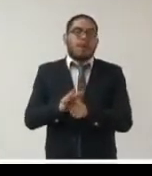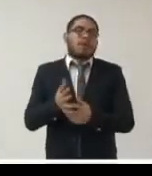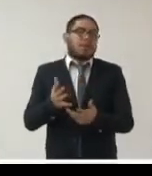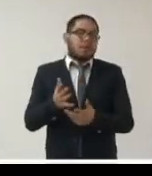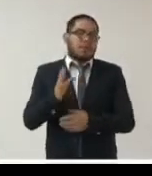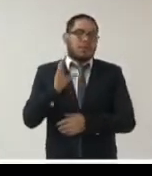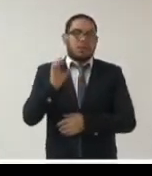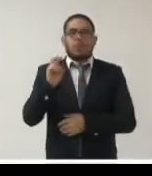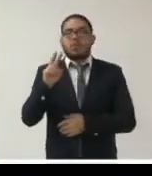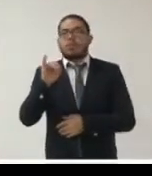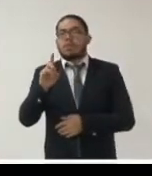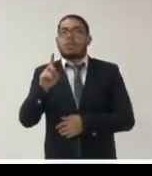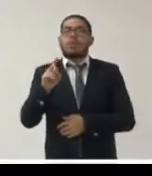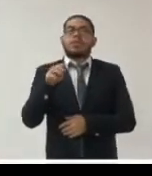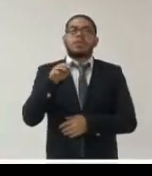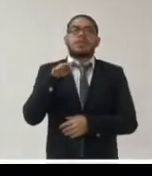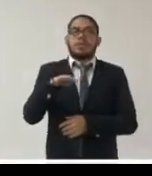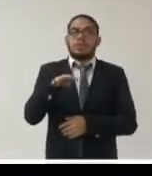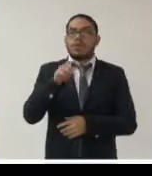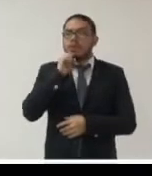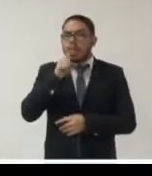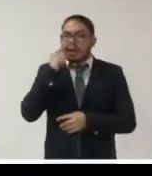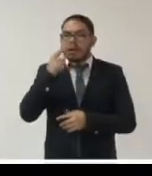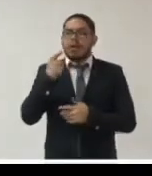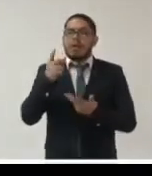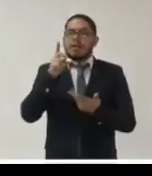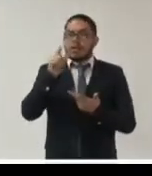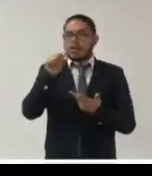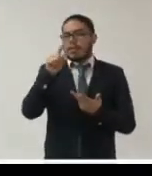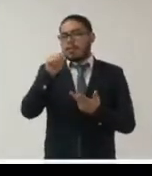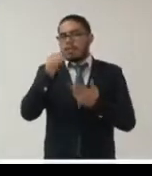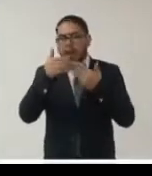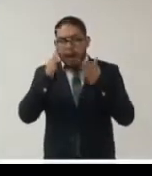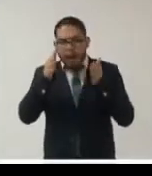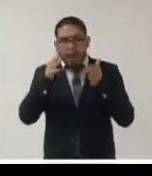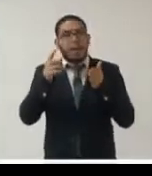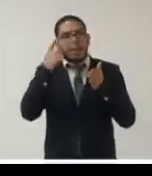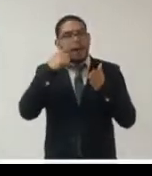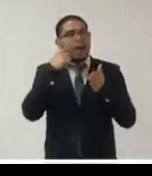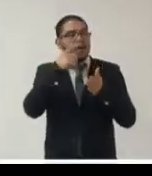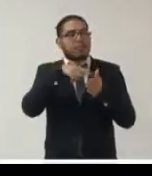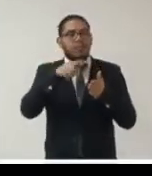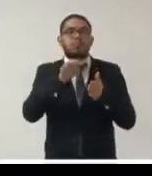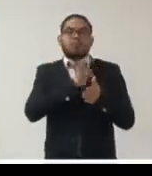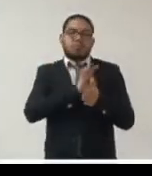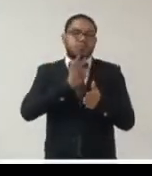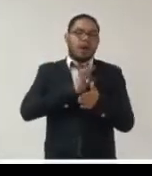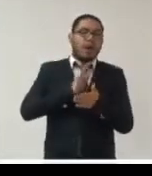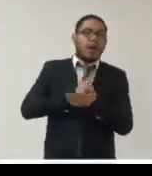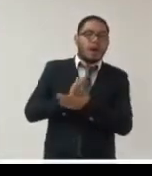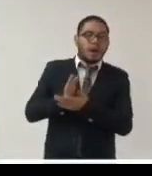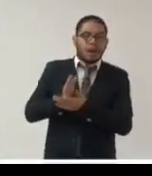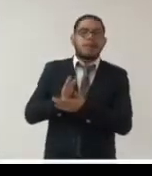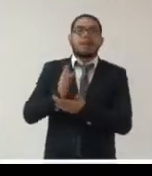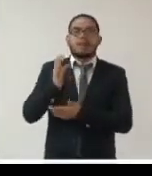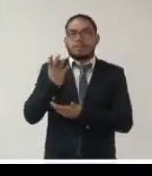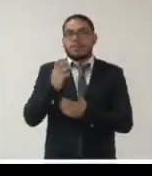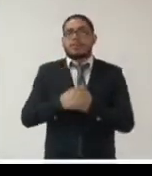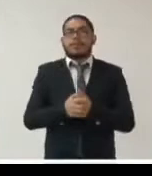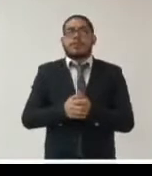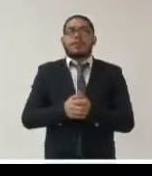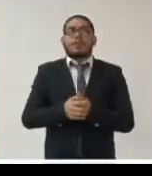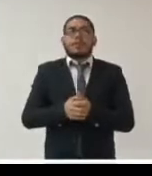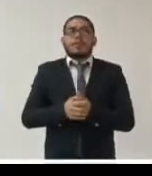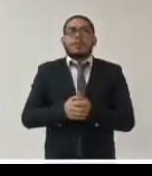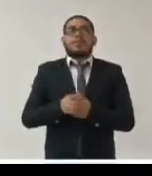definir la publicación de datos abiertos relacionados con esta pandemia en términos muy generales